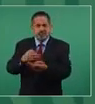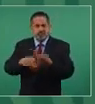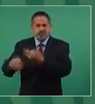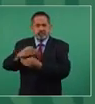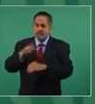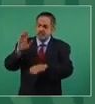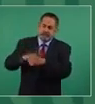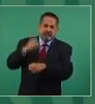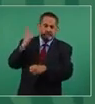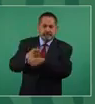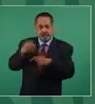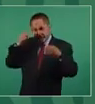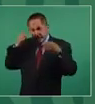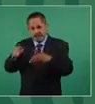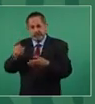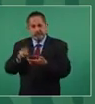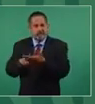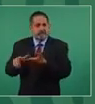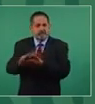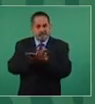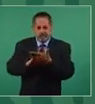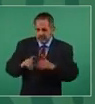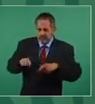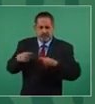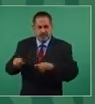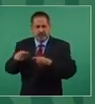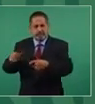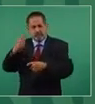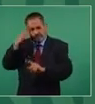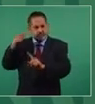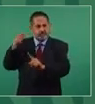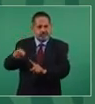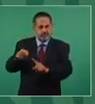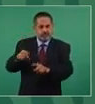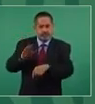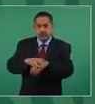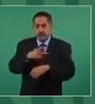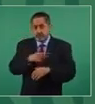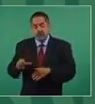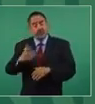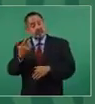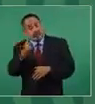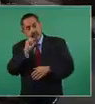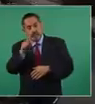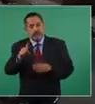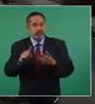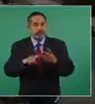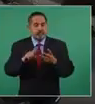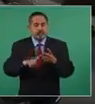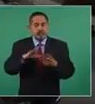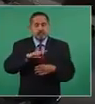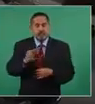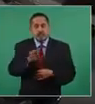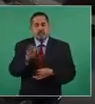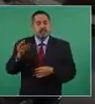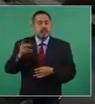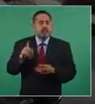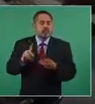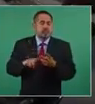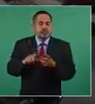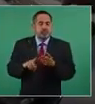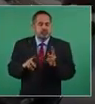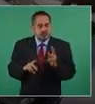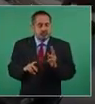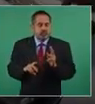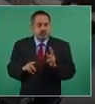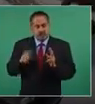dándole preferencia a la gente más humilde, dándole preferencia a la gente más pobre. Además, hay otros elementos